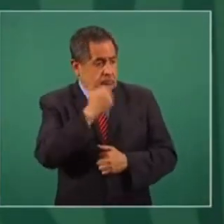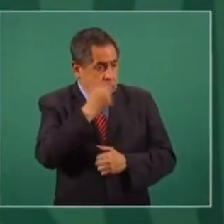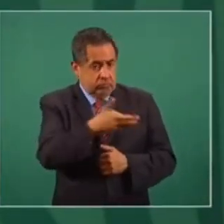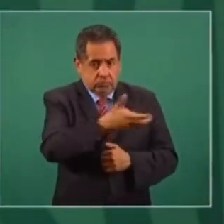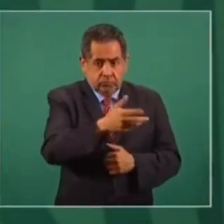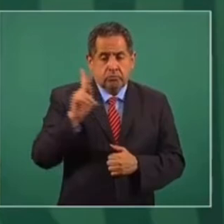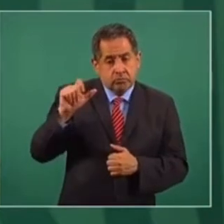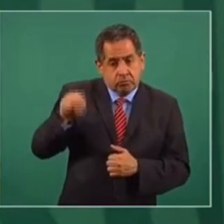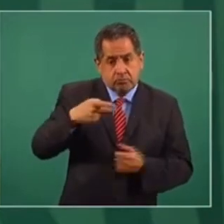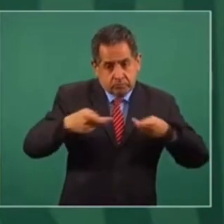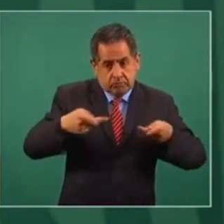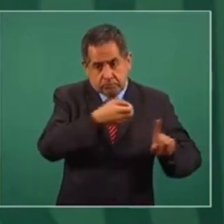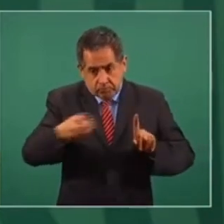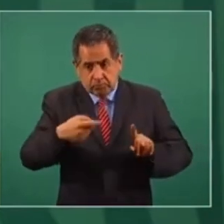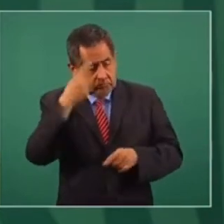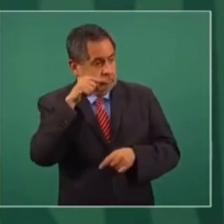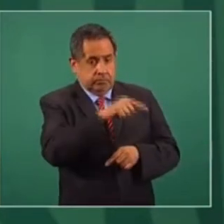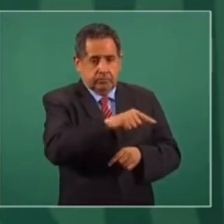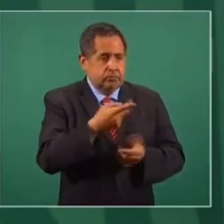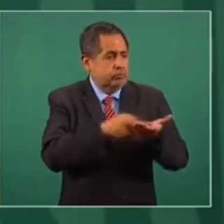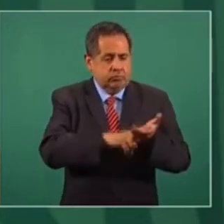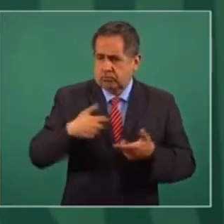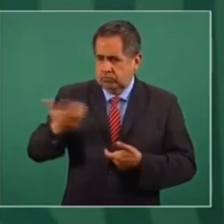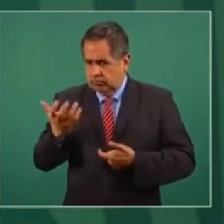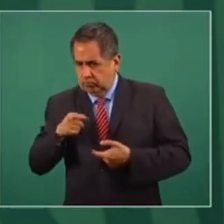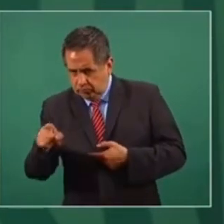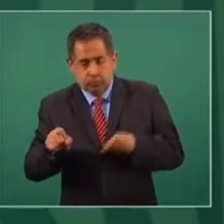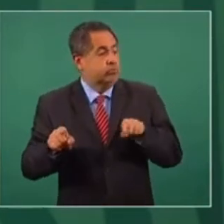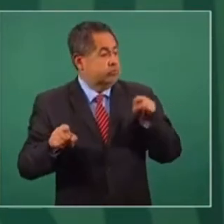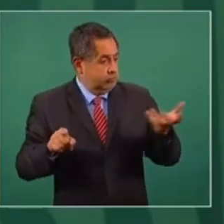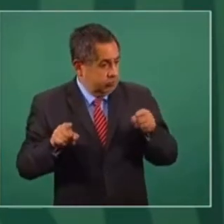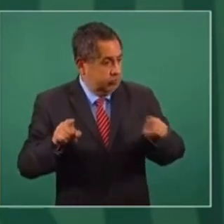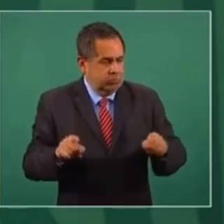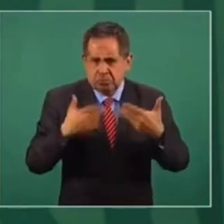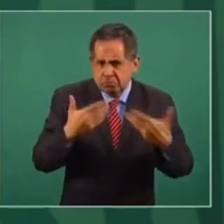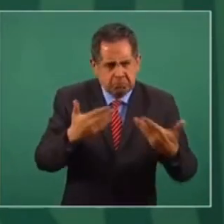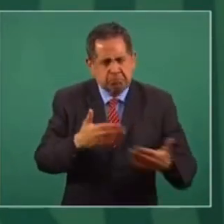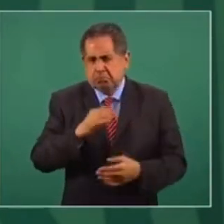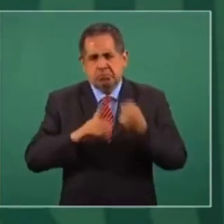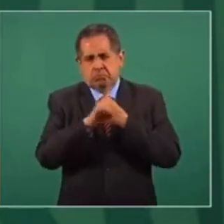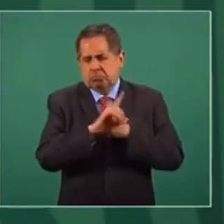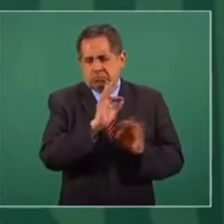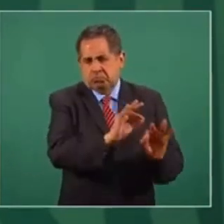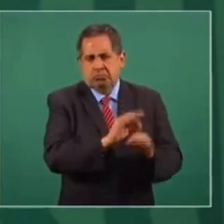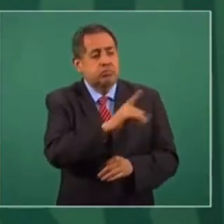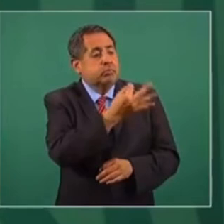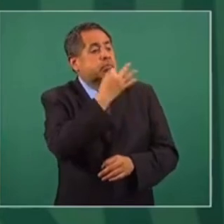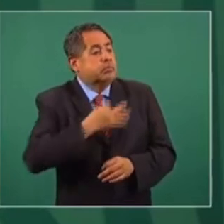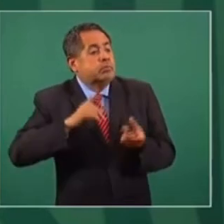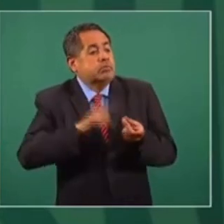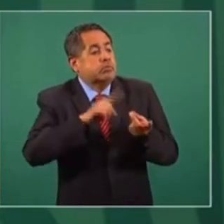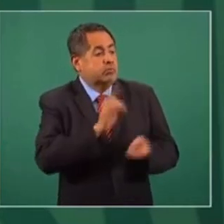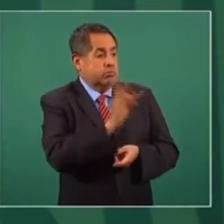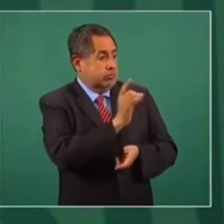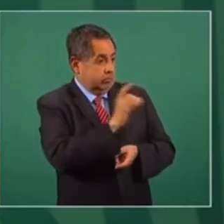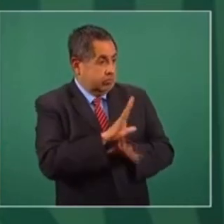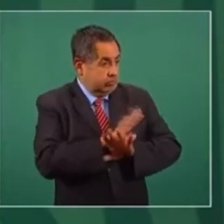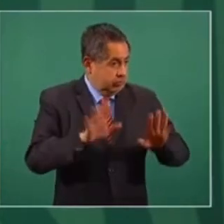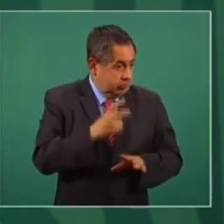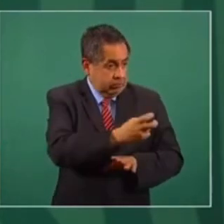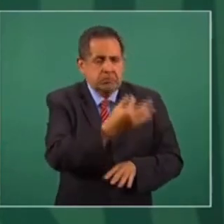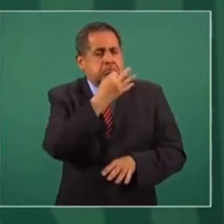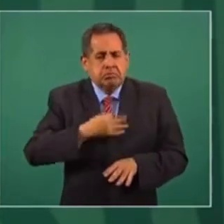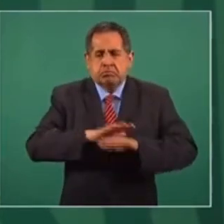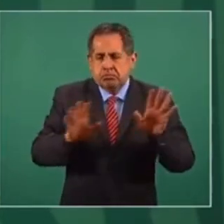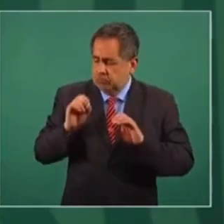quieren llevar a cabo un plan paralelo al plan nacional, no hay ningún problema. Solo es que informen dónde van a vacunar y a quién van a vacunar.